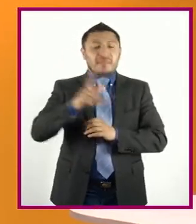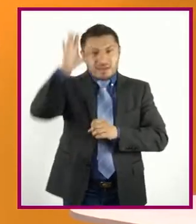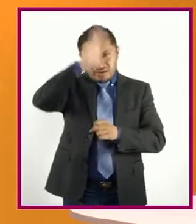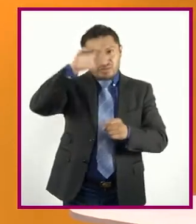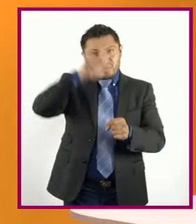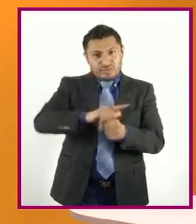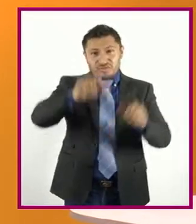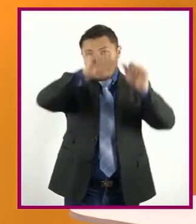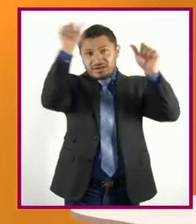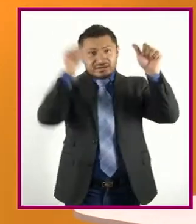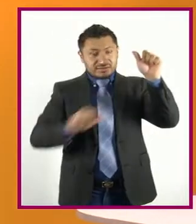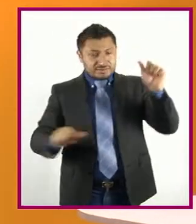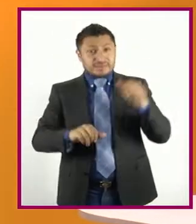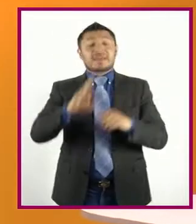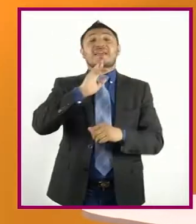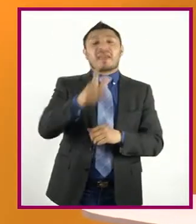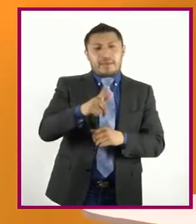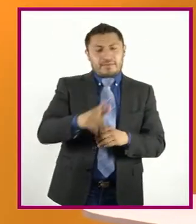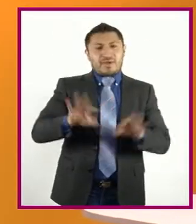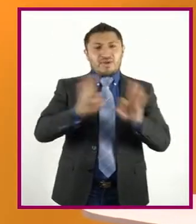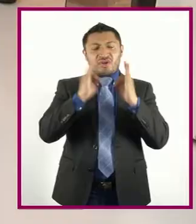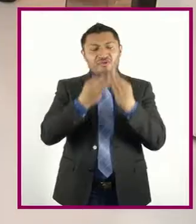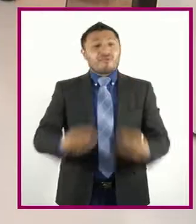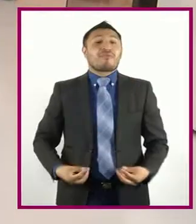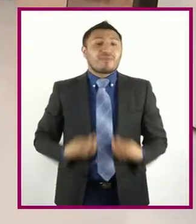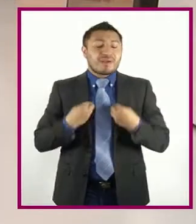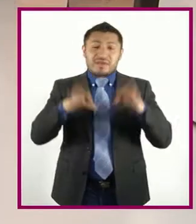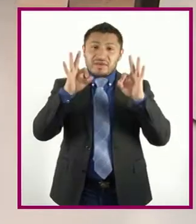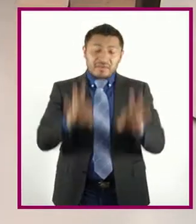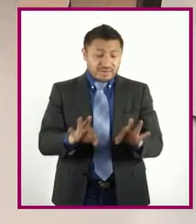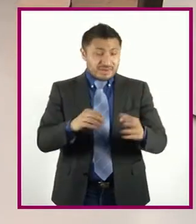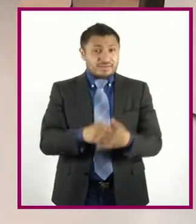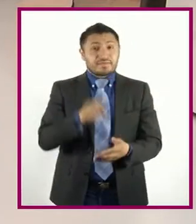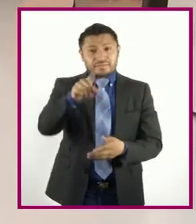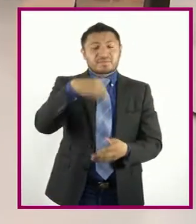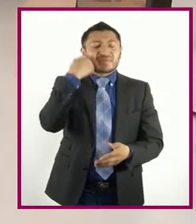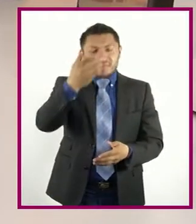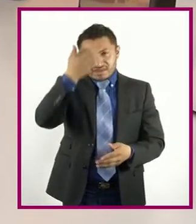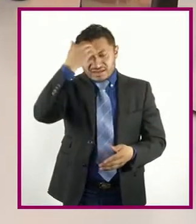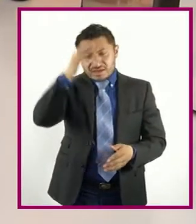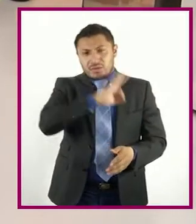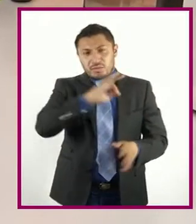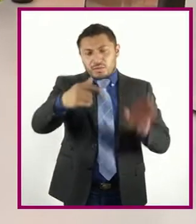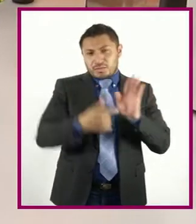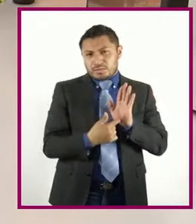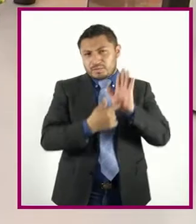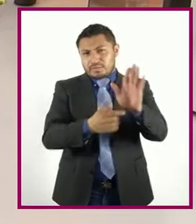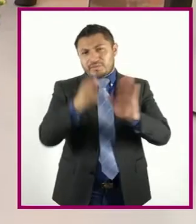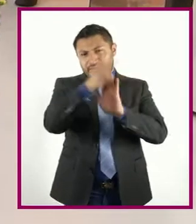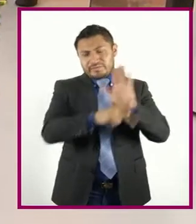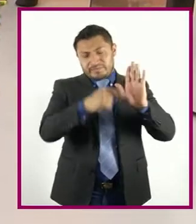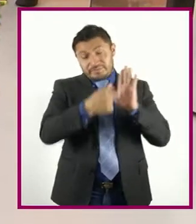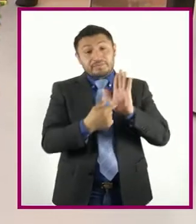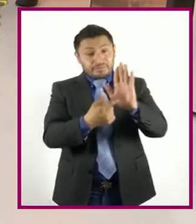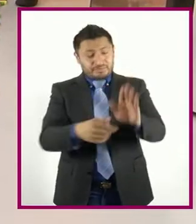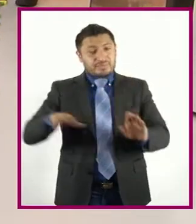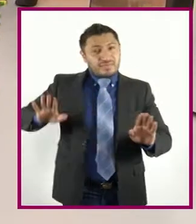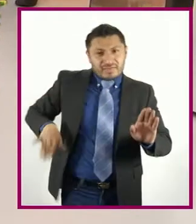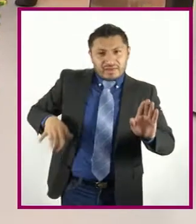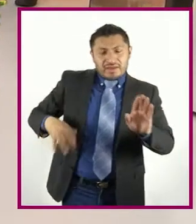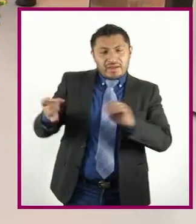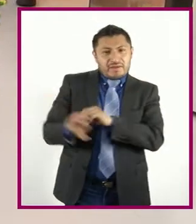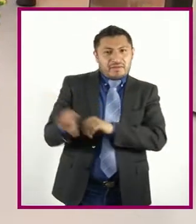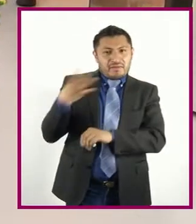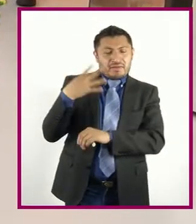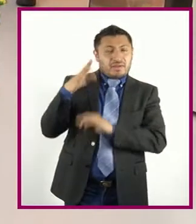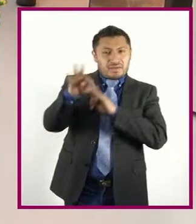las artes Y mejorar Su calidad de vida Si quieren conocerlo Puedo mostrarles Un video Que apenas Me envió Sobre